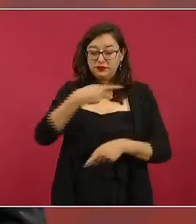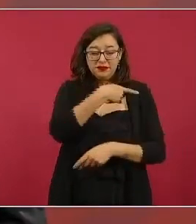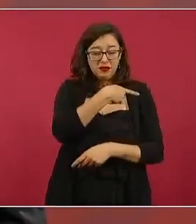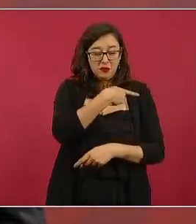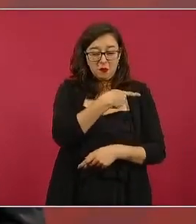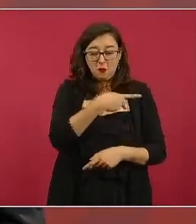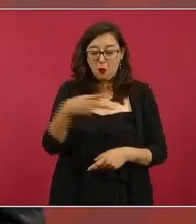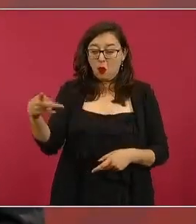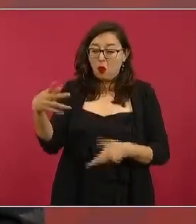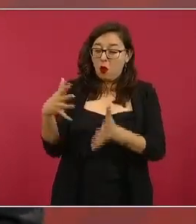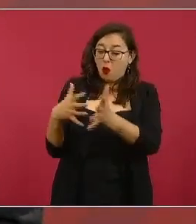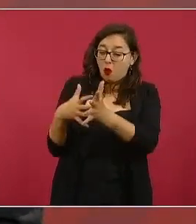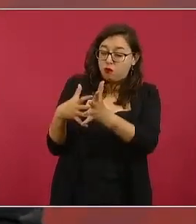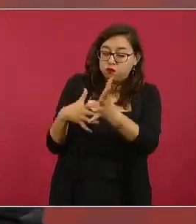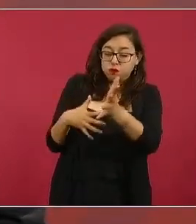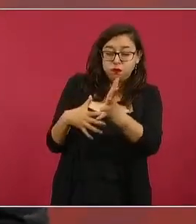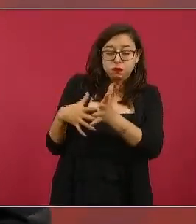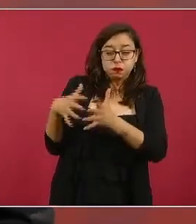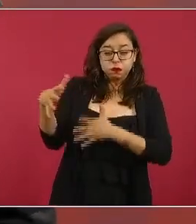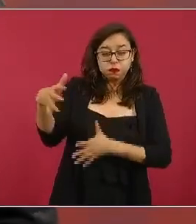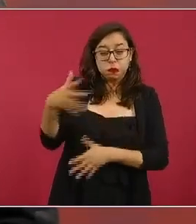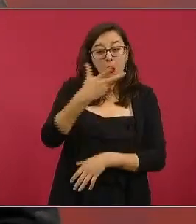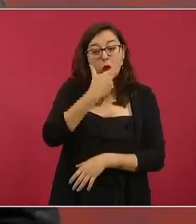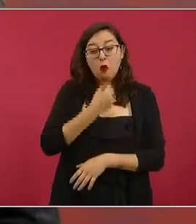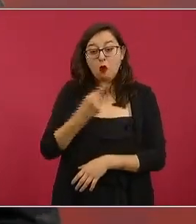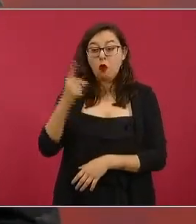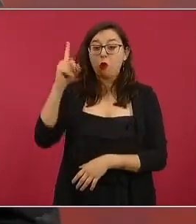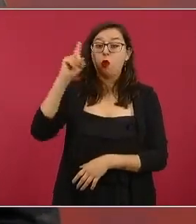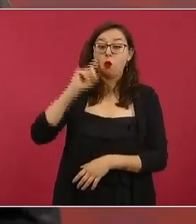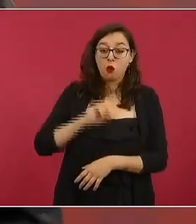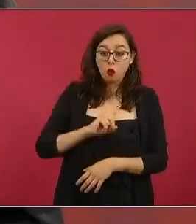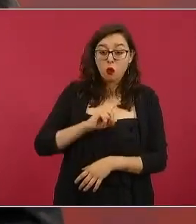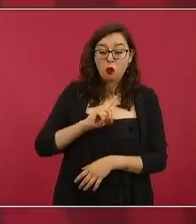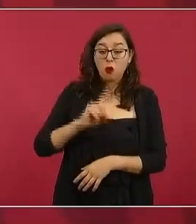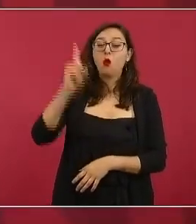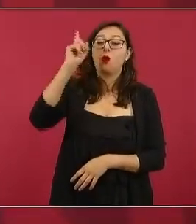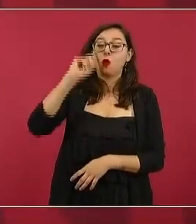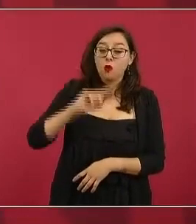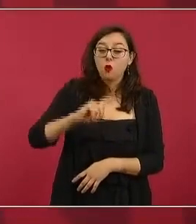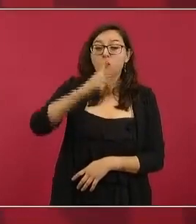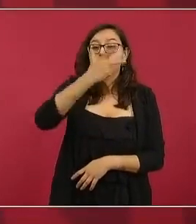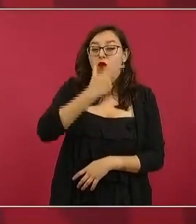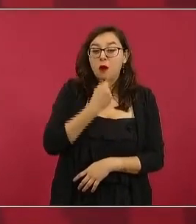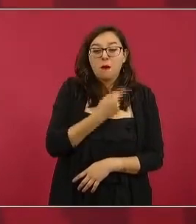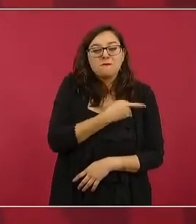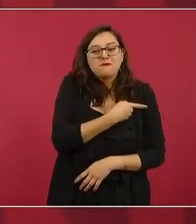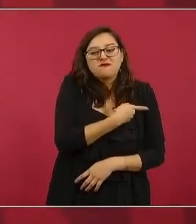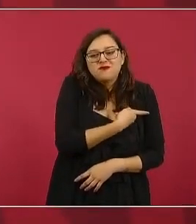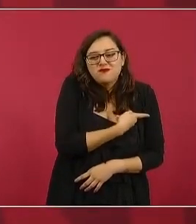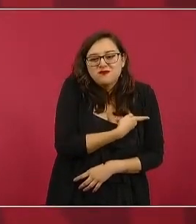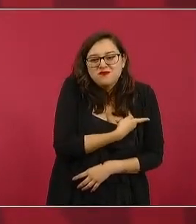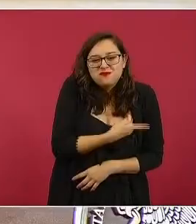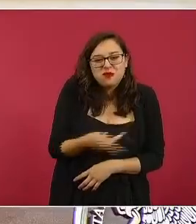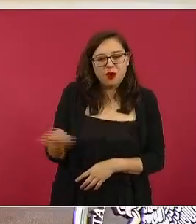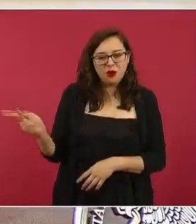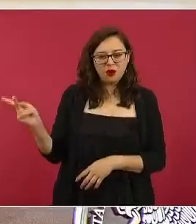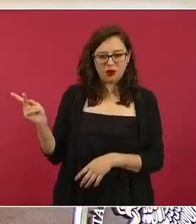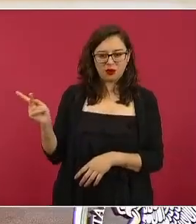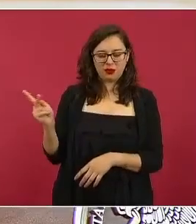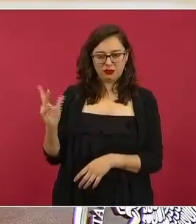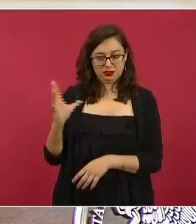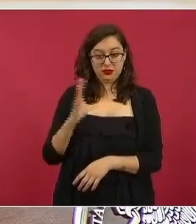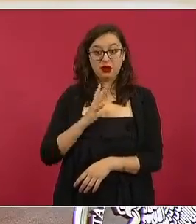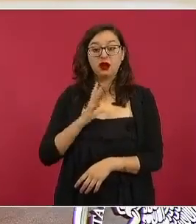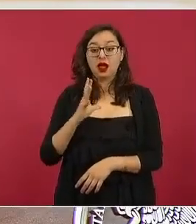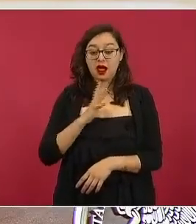mujeres y hombres hombres y mujeres entonces si